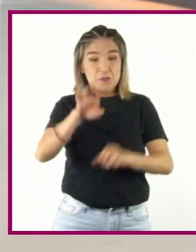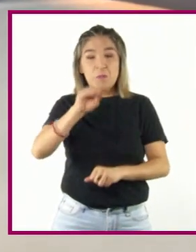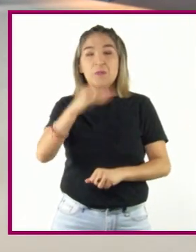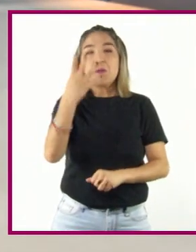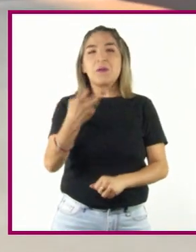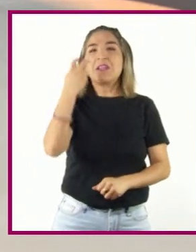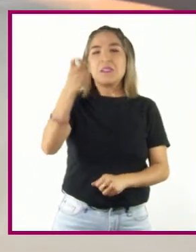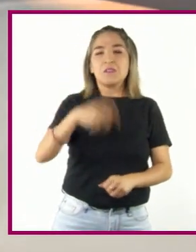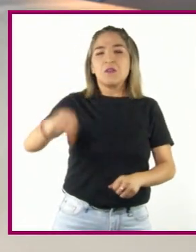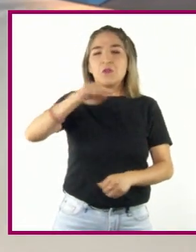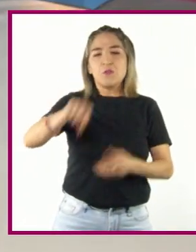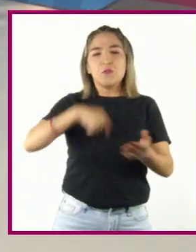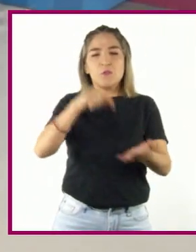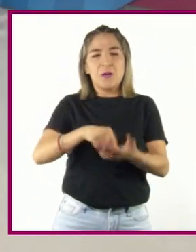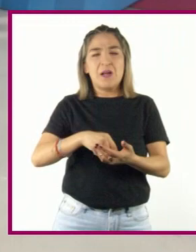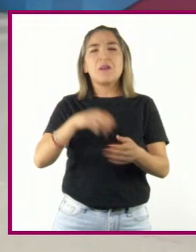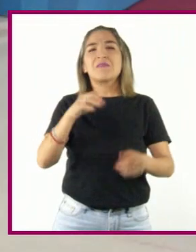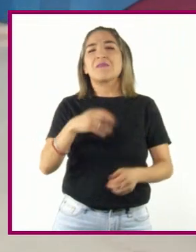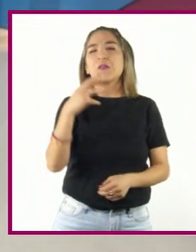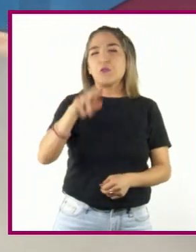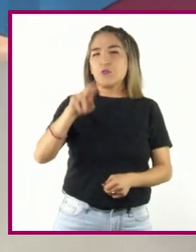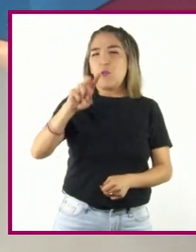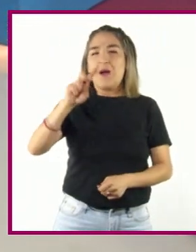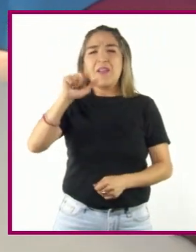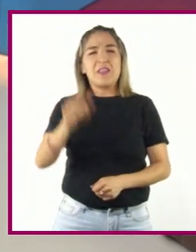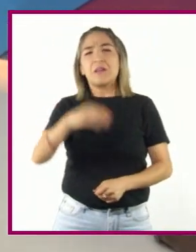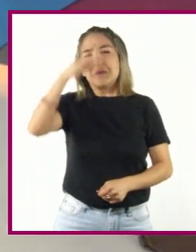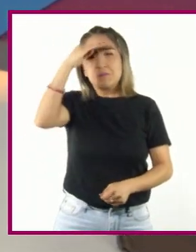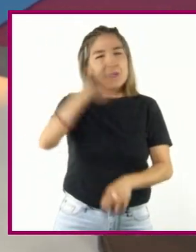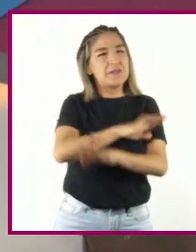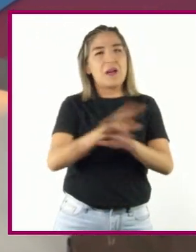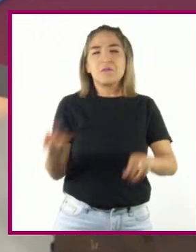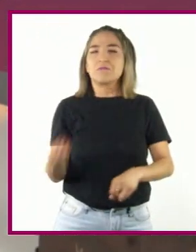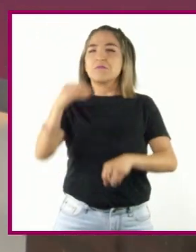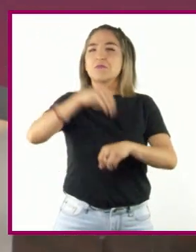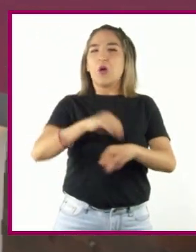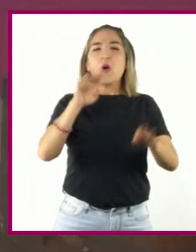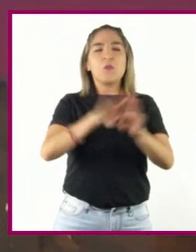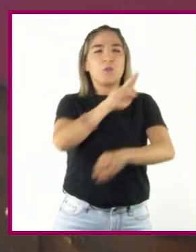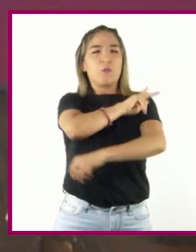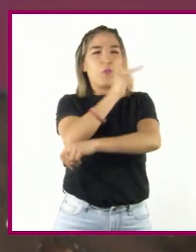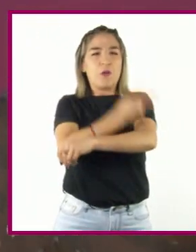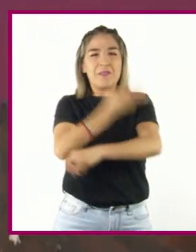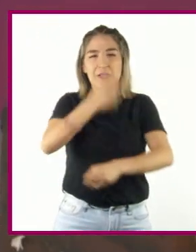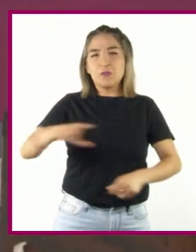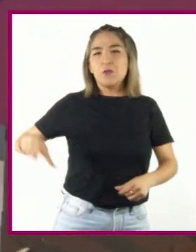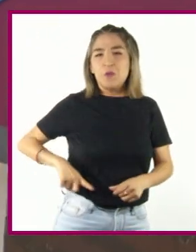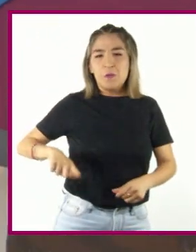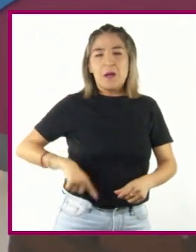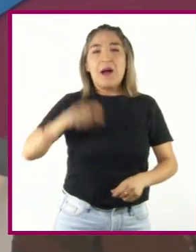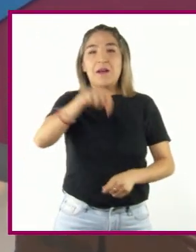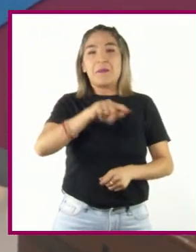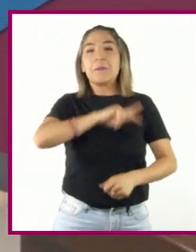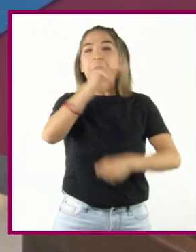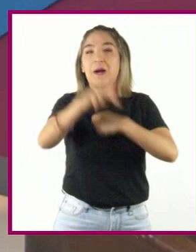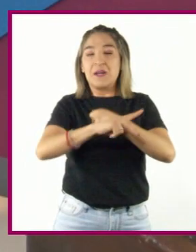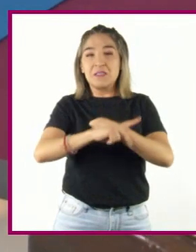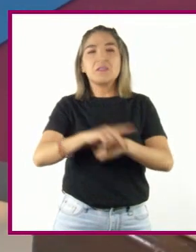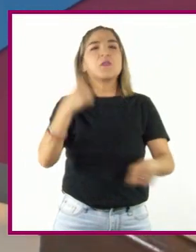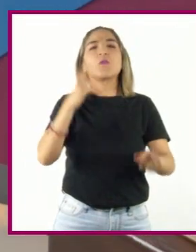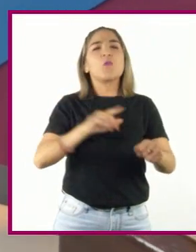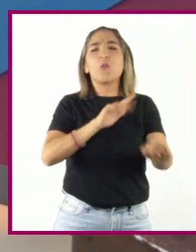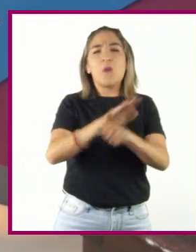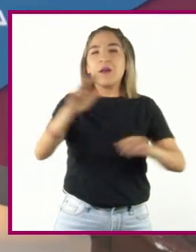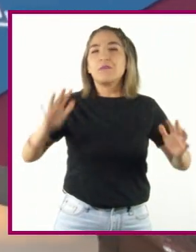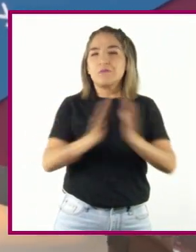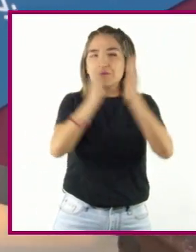cuando el Frente Patriótico Ruandés, de origen Tutsi, tomó el poder del país. Una de las políticas implementadas ha sido la participación